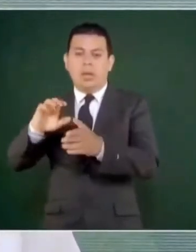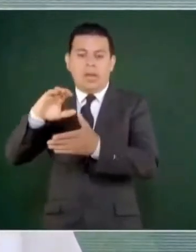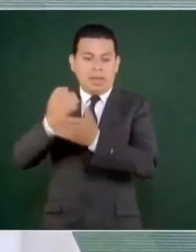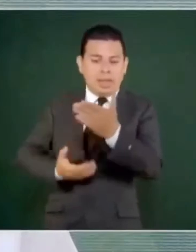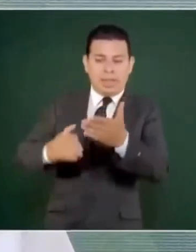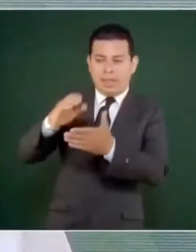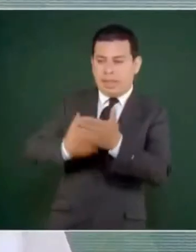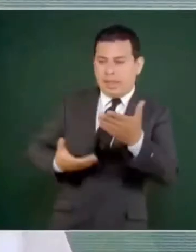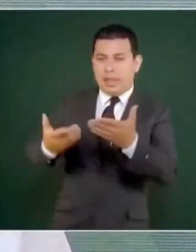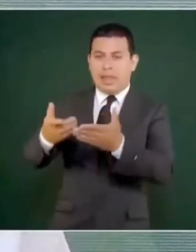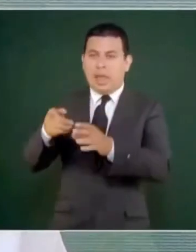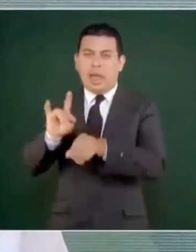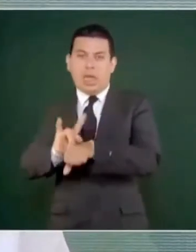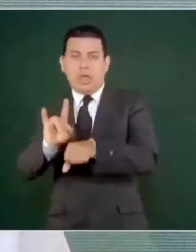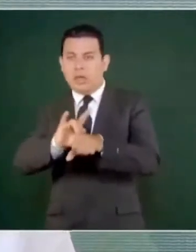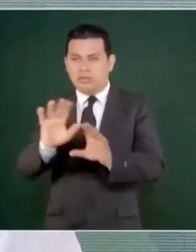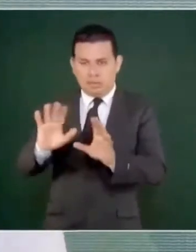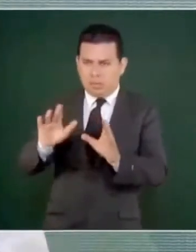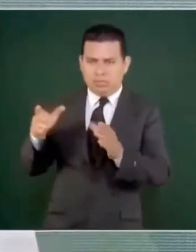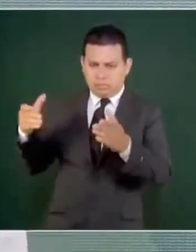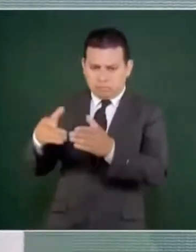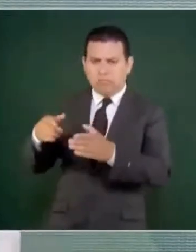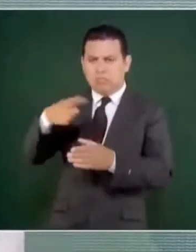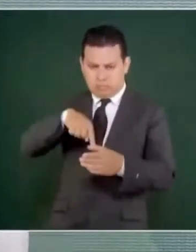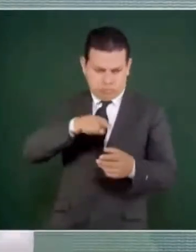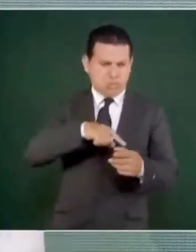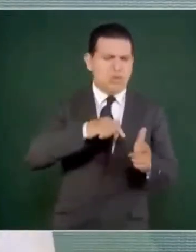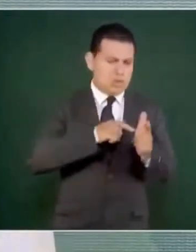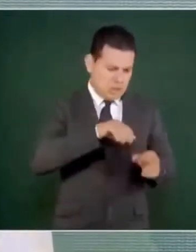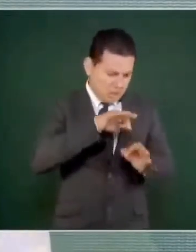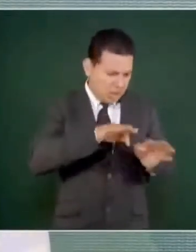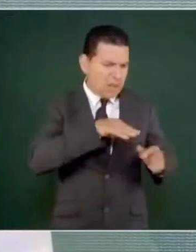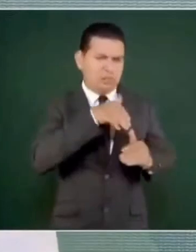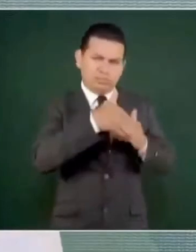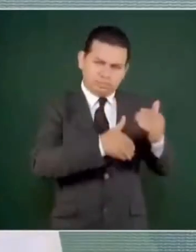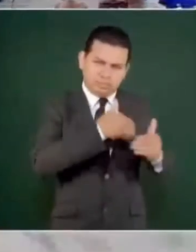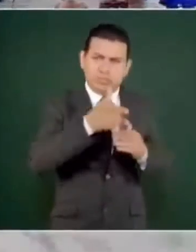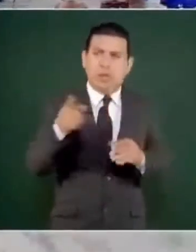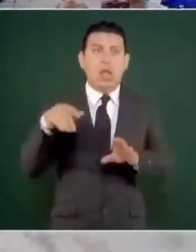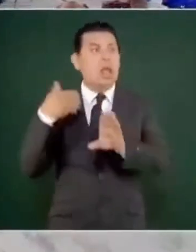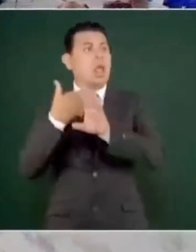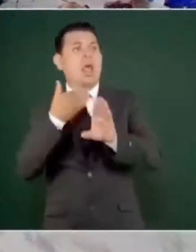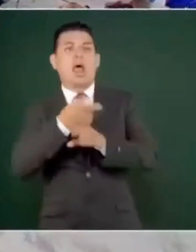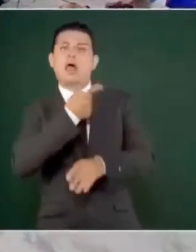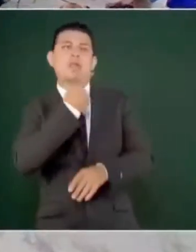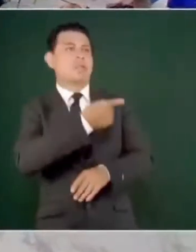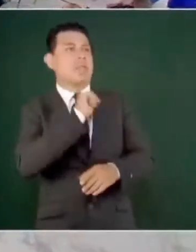que no estamos trabajando, estamos trabajando todos los días,